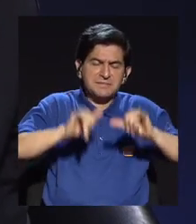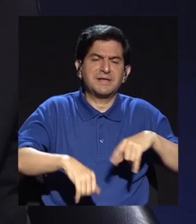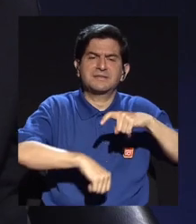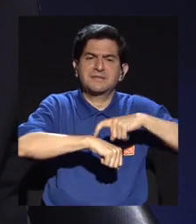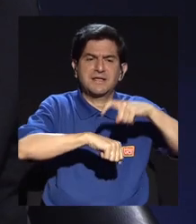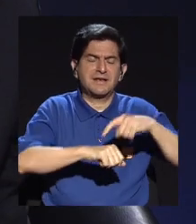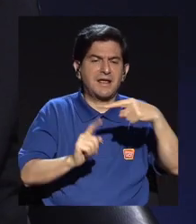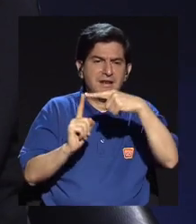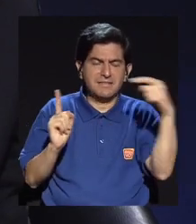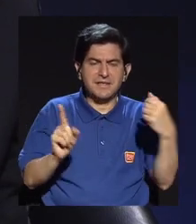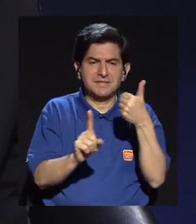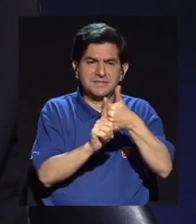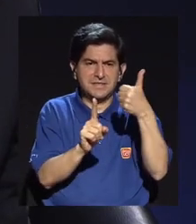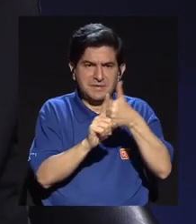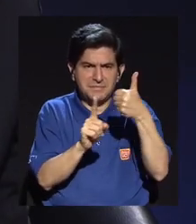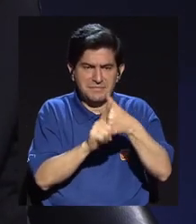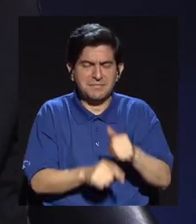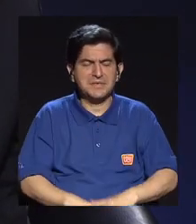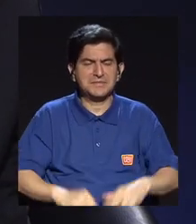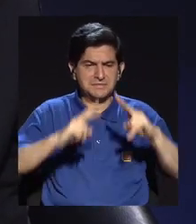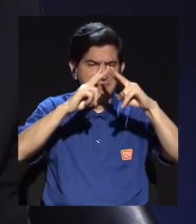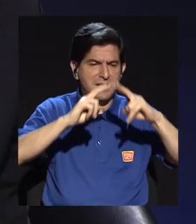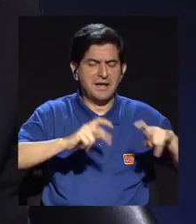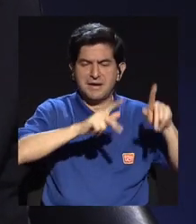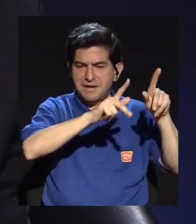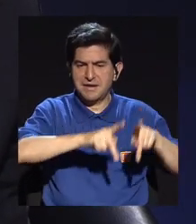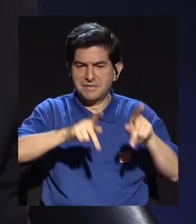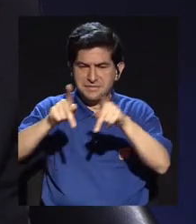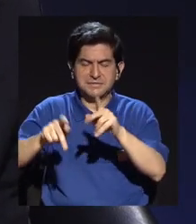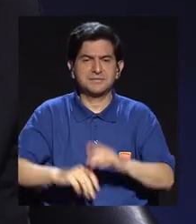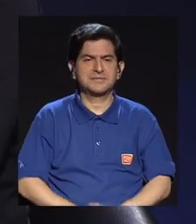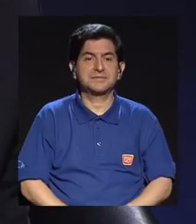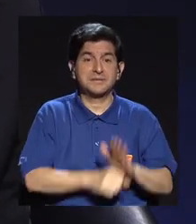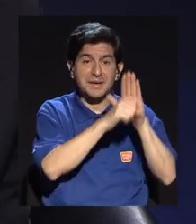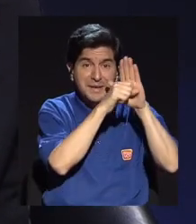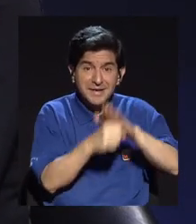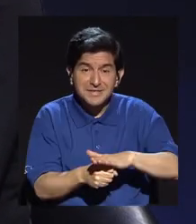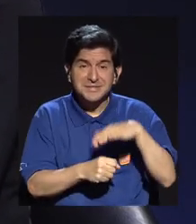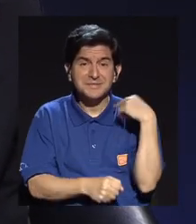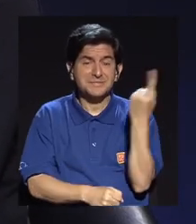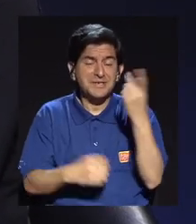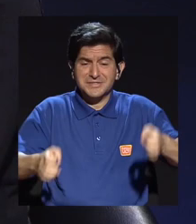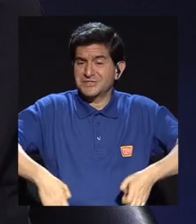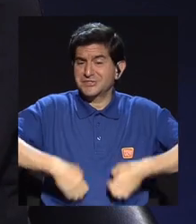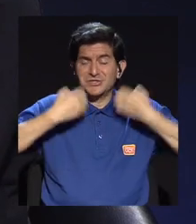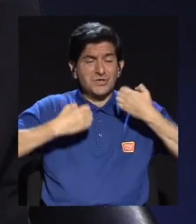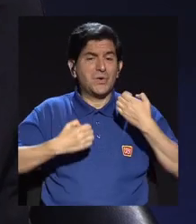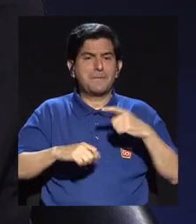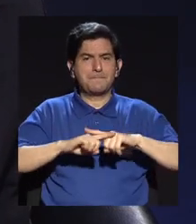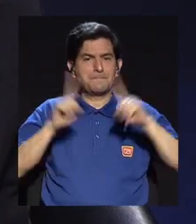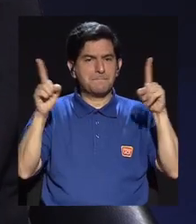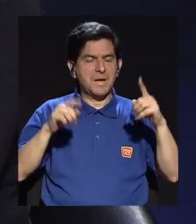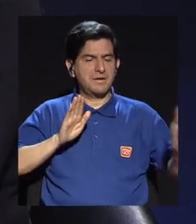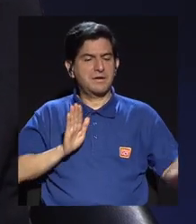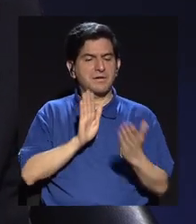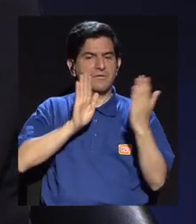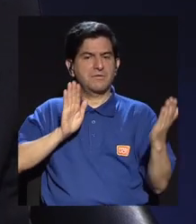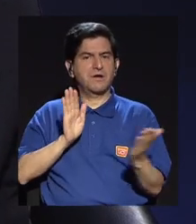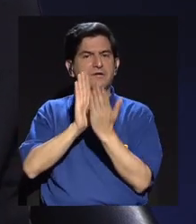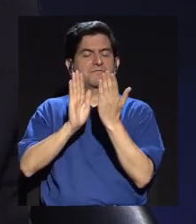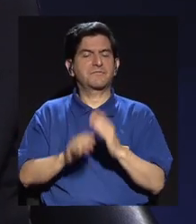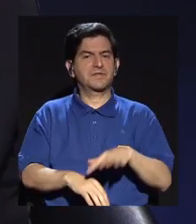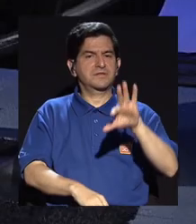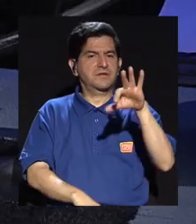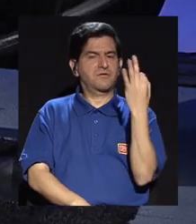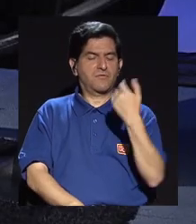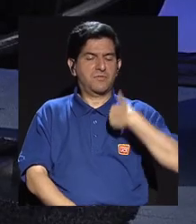la misma lectura que hacía la gente. Entonces, las presiones siempre han existido, solo que se han afrontado de una manera que yo creo que